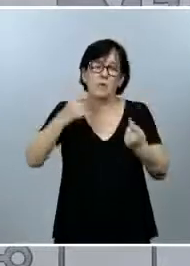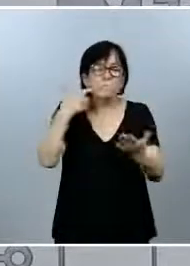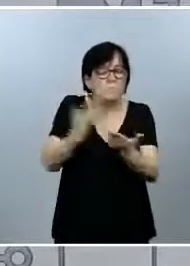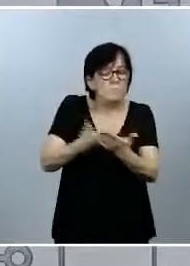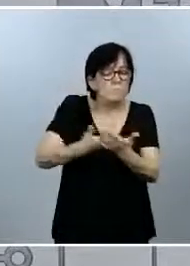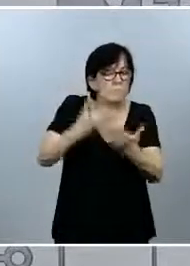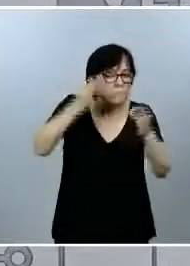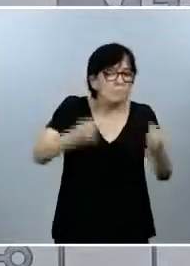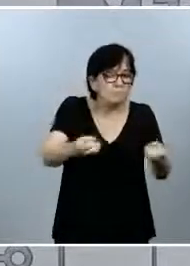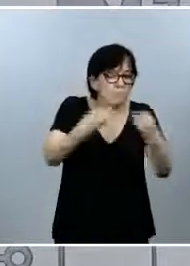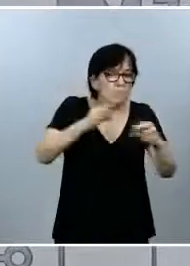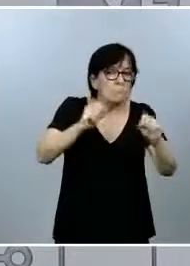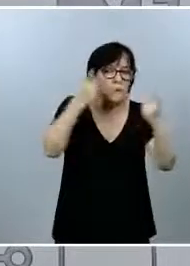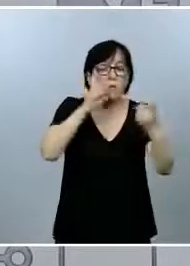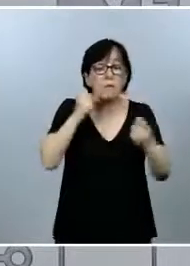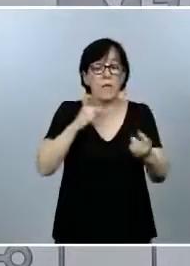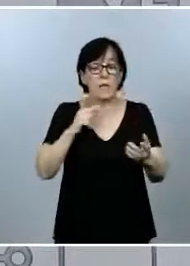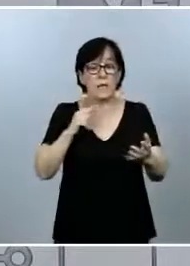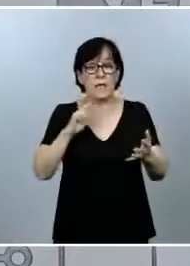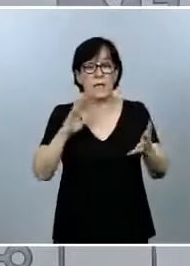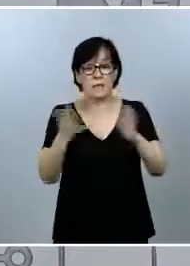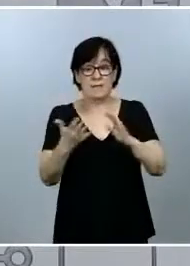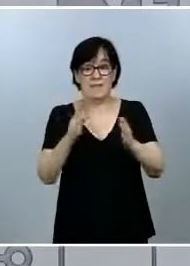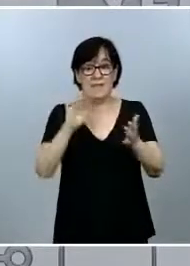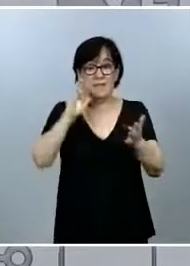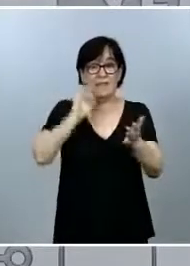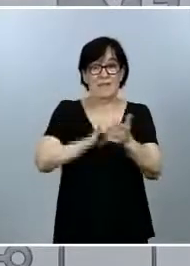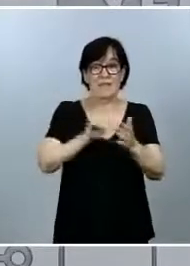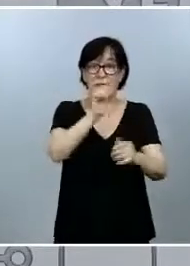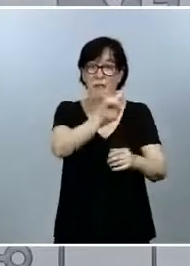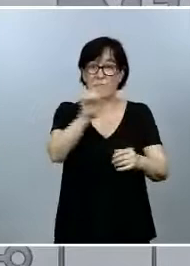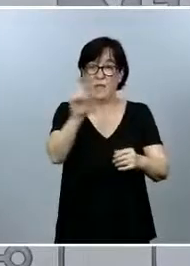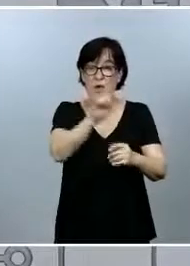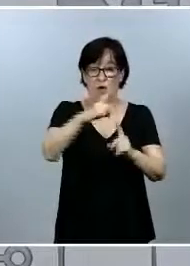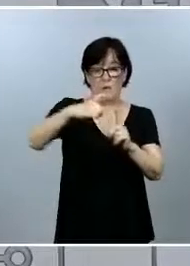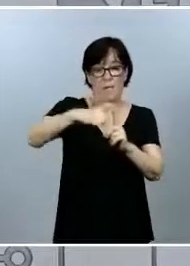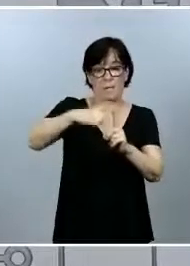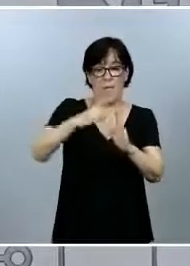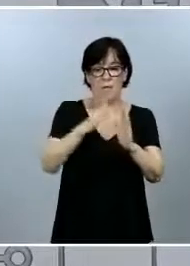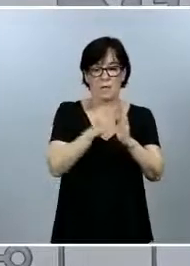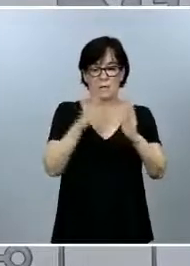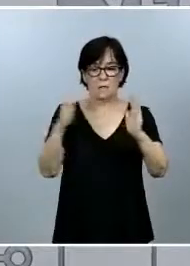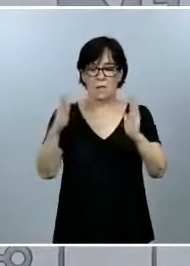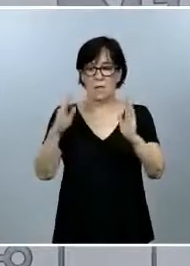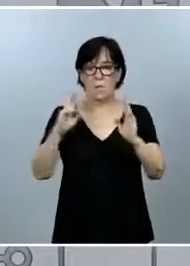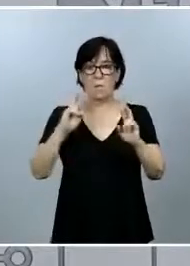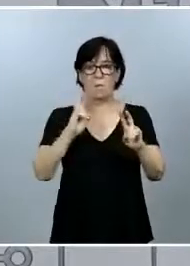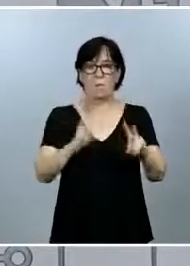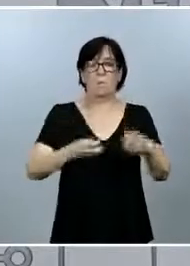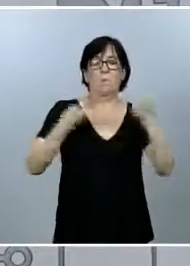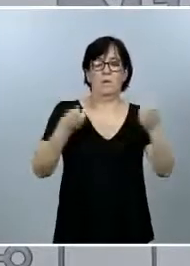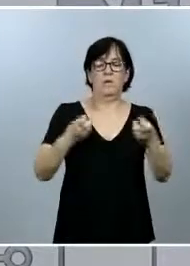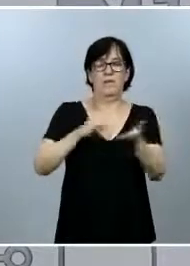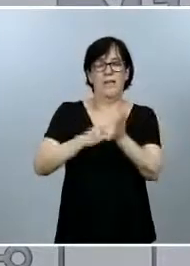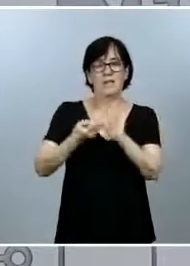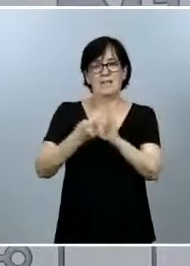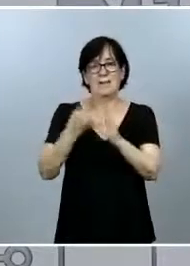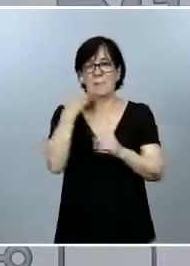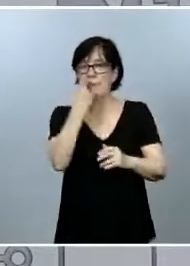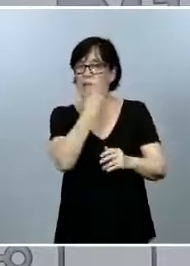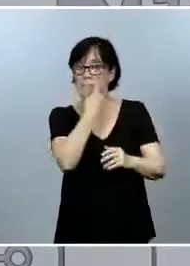pero sí que les hemos dado la evolución desde el día 11 de mayo, que es cuando se modificó el sistema de vigilancia, y